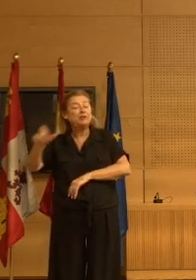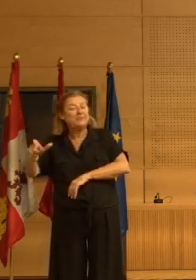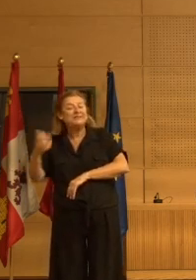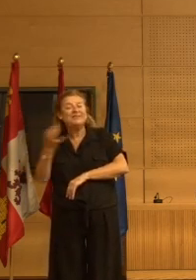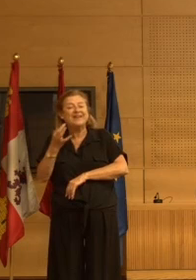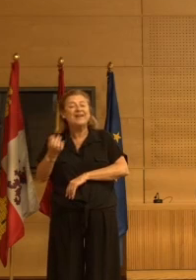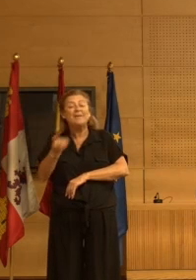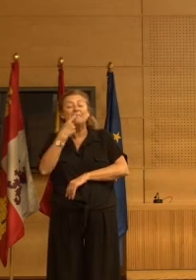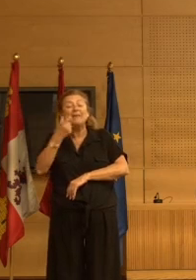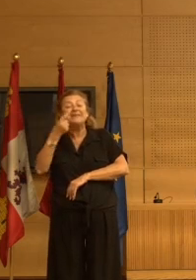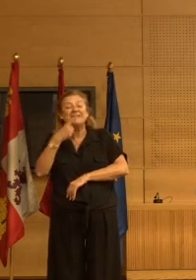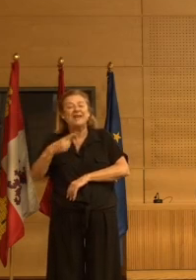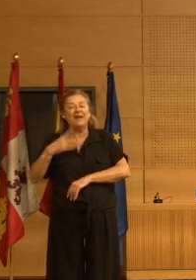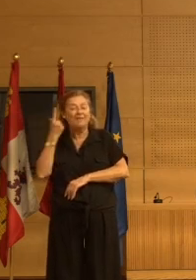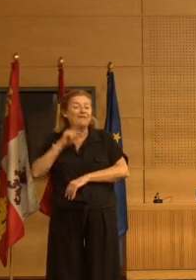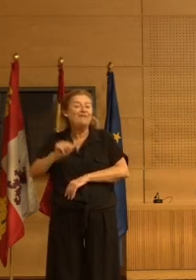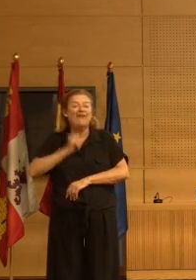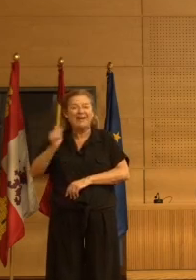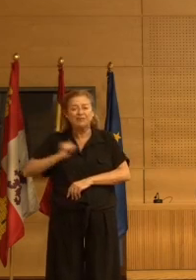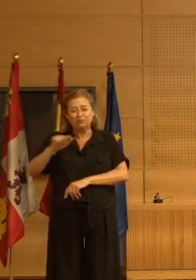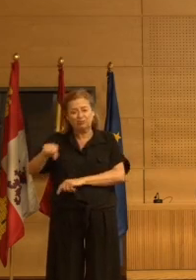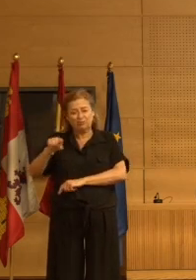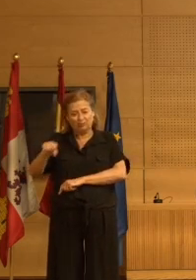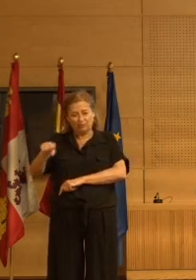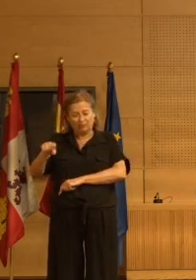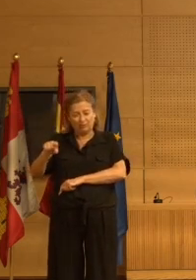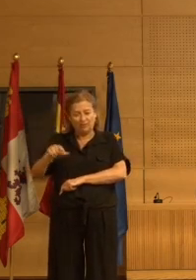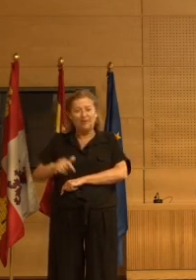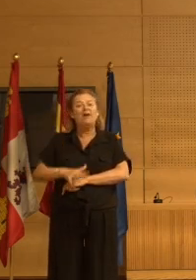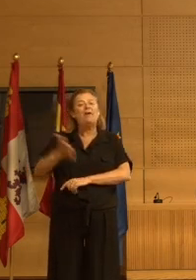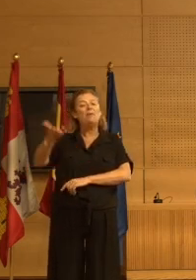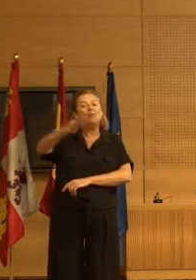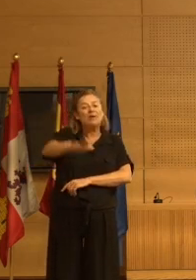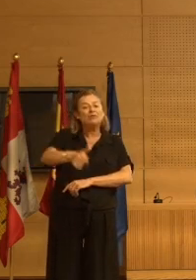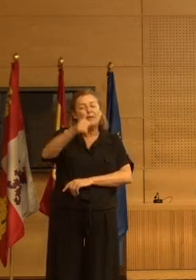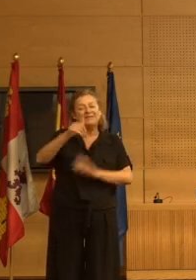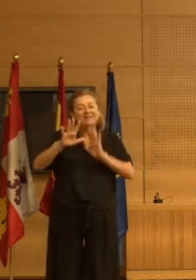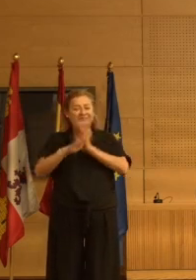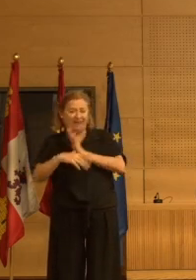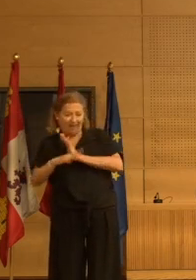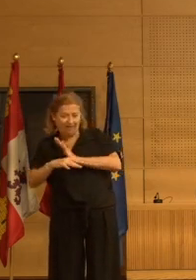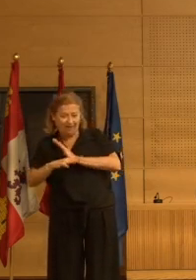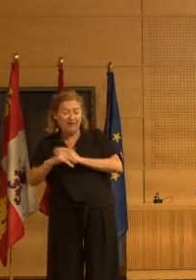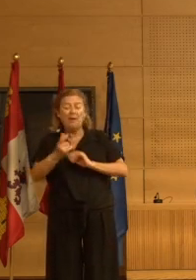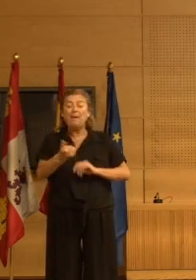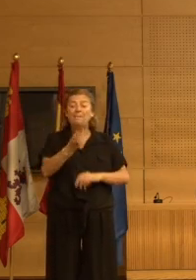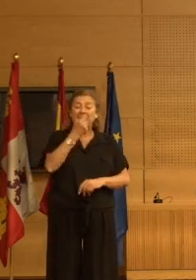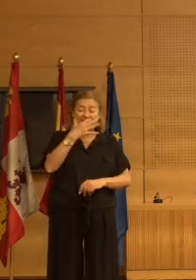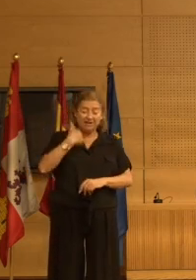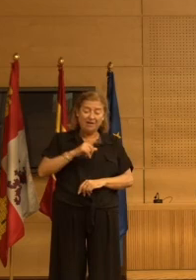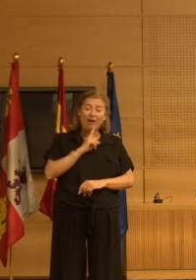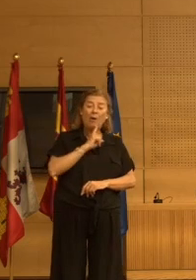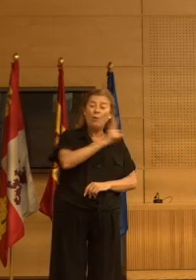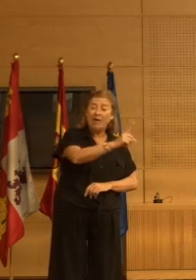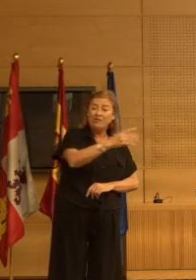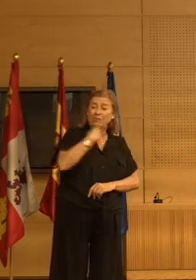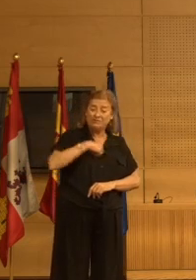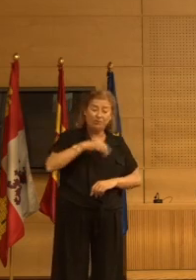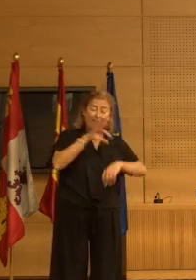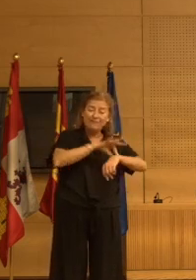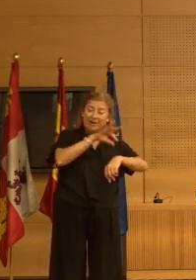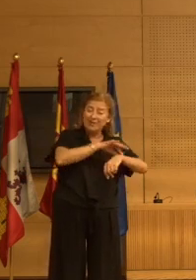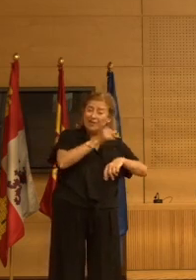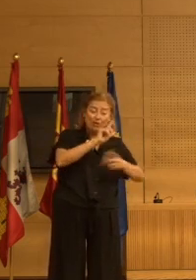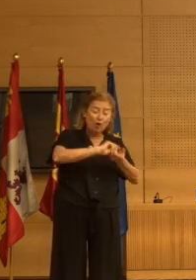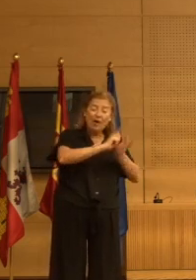habían recibido el placebo, fallecen claramente más tarde, mientras que los que han tomado durante un año el neuroléptico no se les ha cambiado el